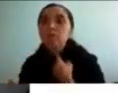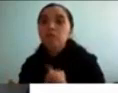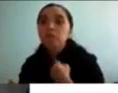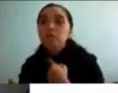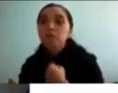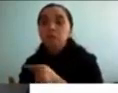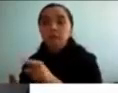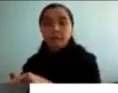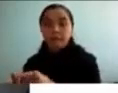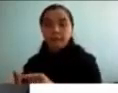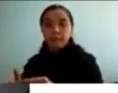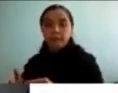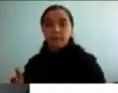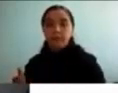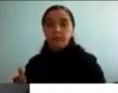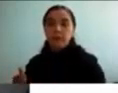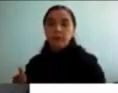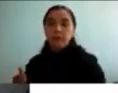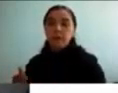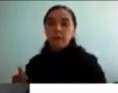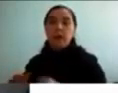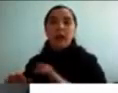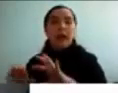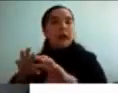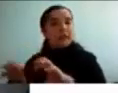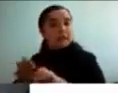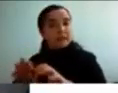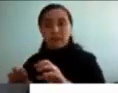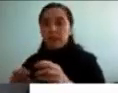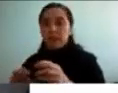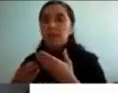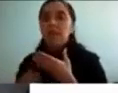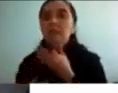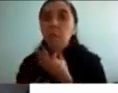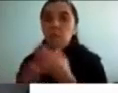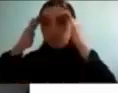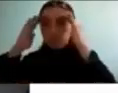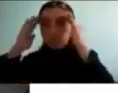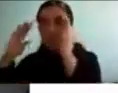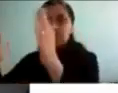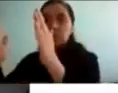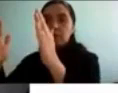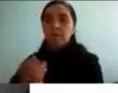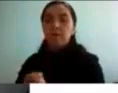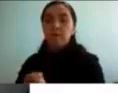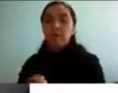situaciones o actividades que realmente le llaman la atención al final el